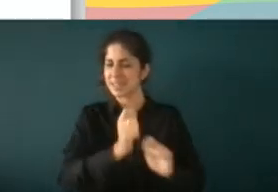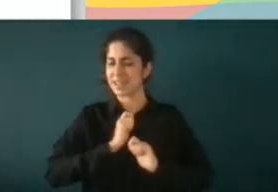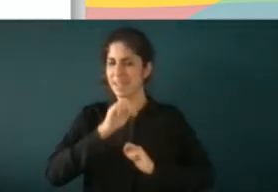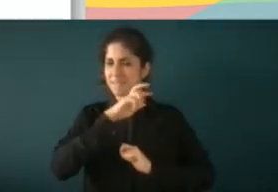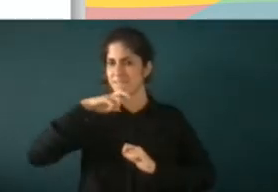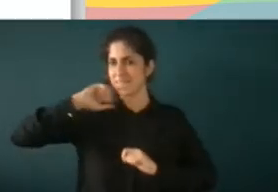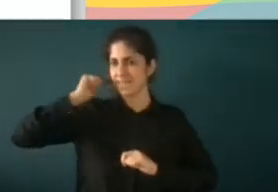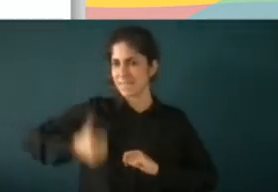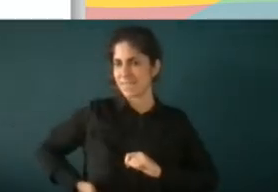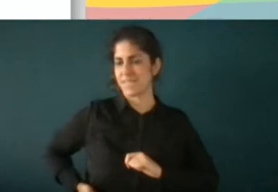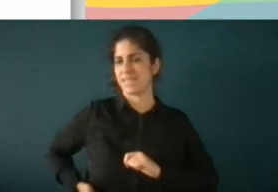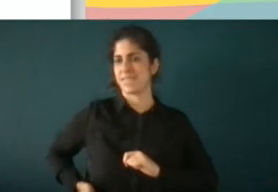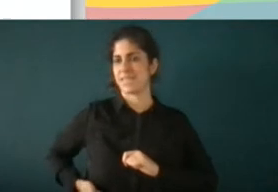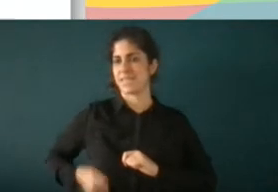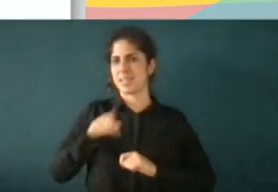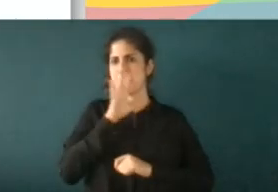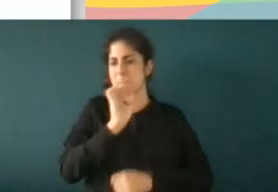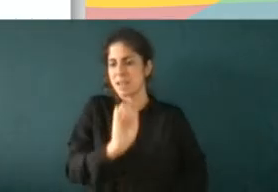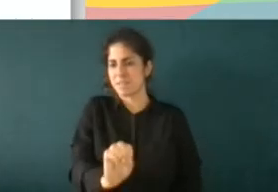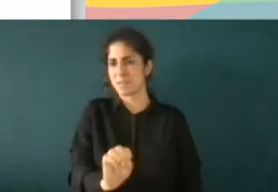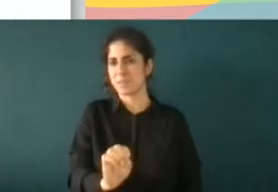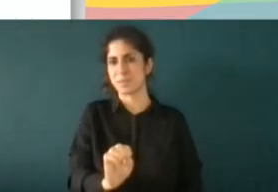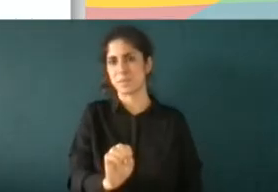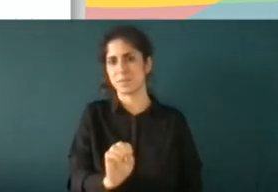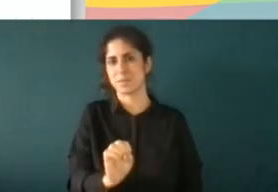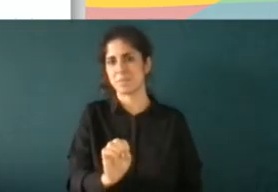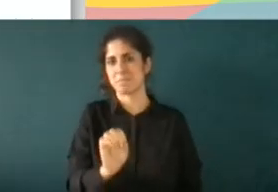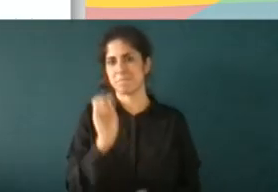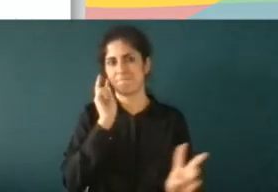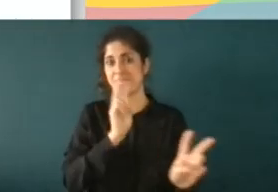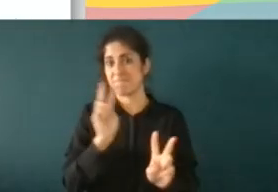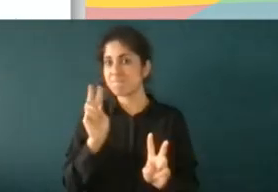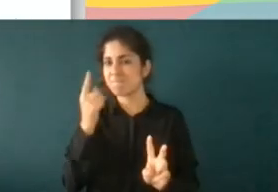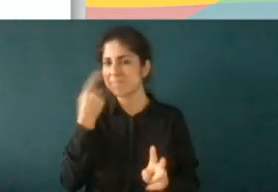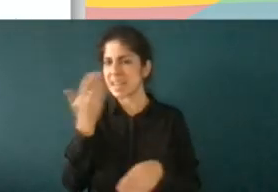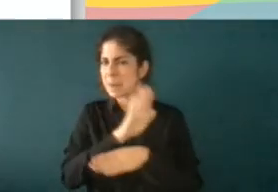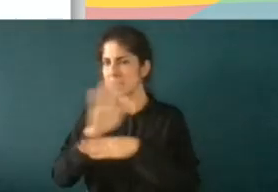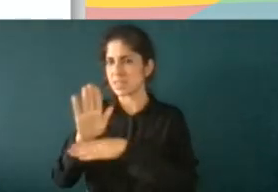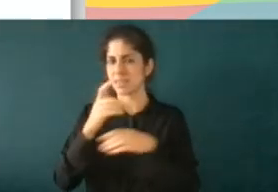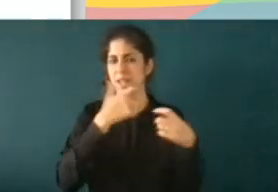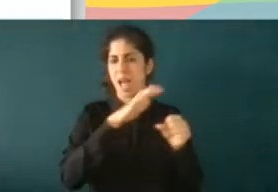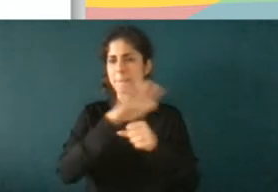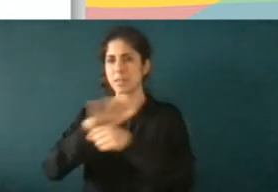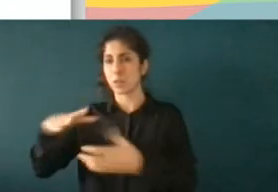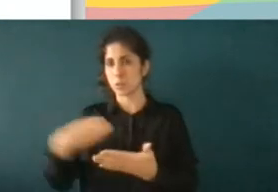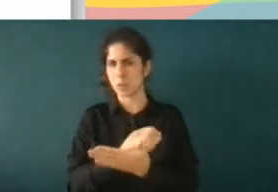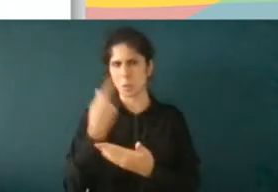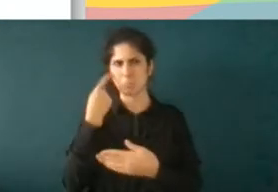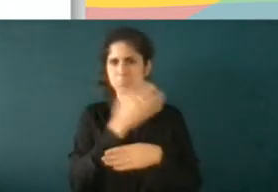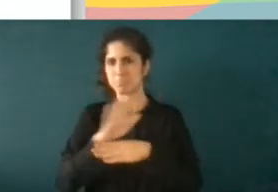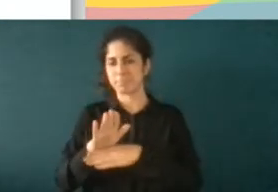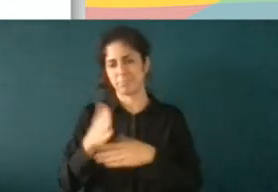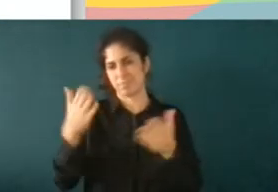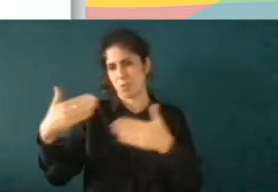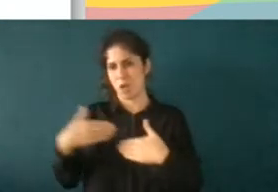vamos es magnífica no la vemos representada en todos los ámbitos ¿ustedes alguna vez han ido al